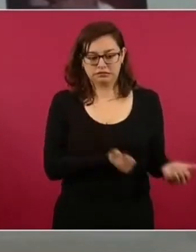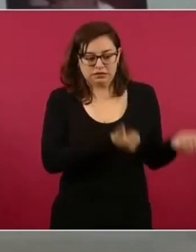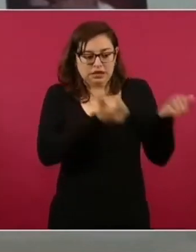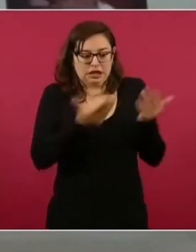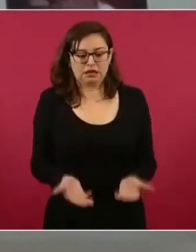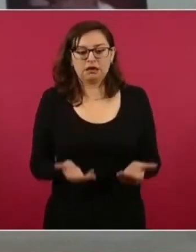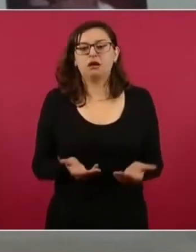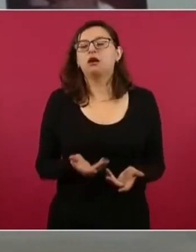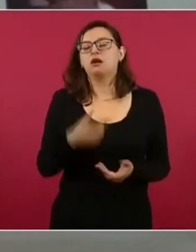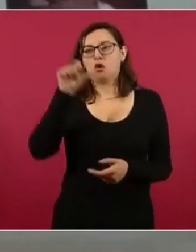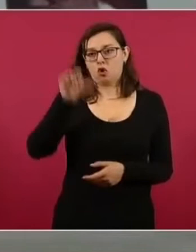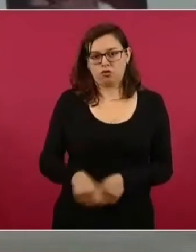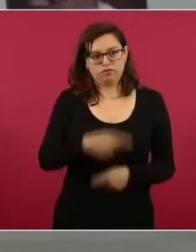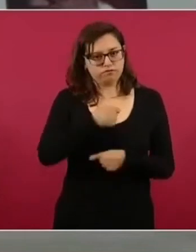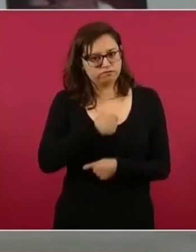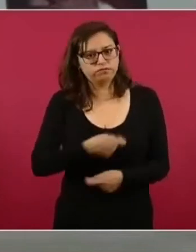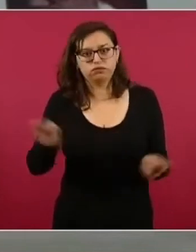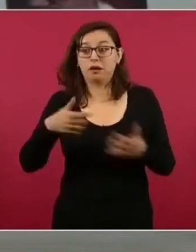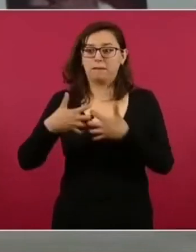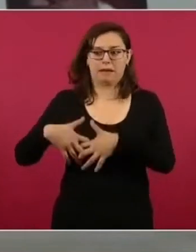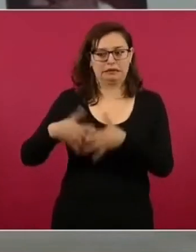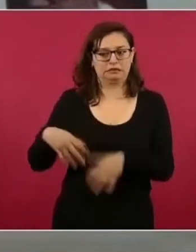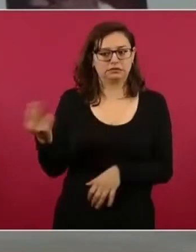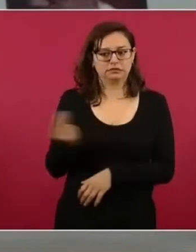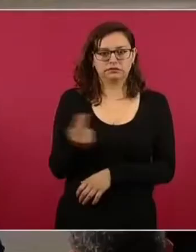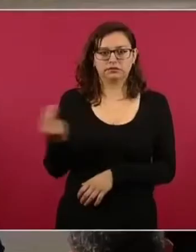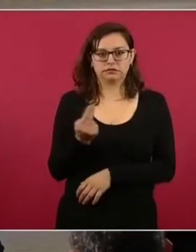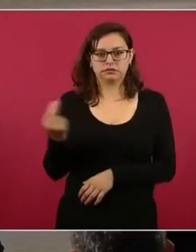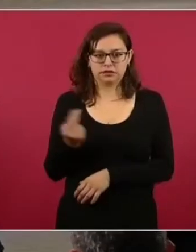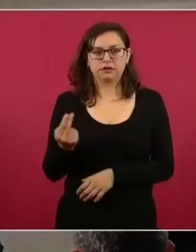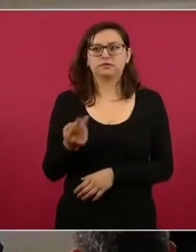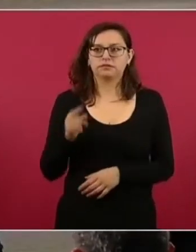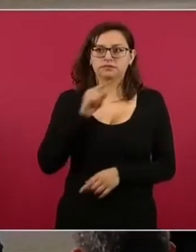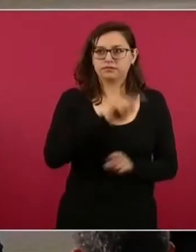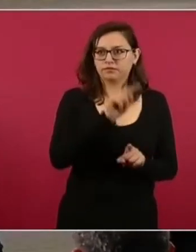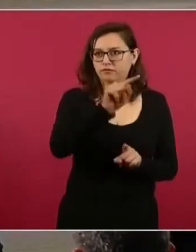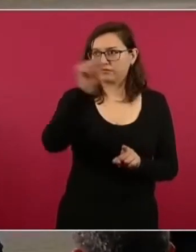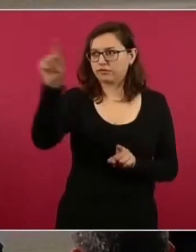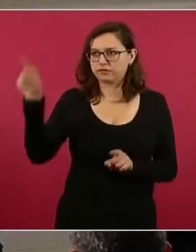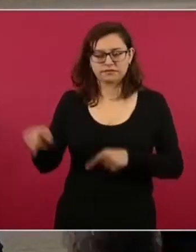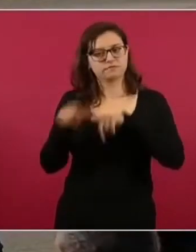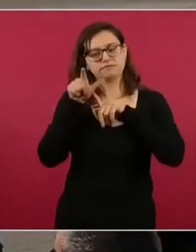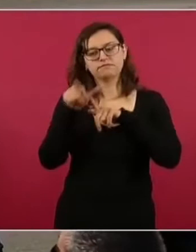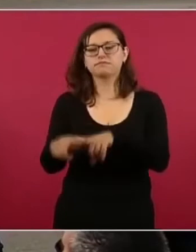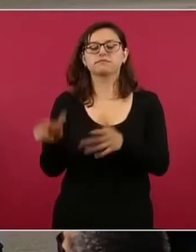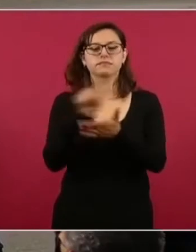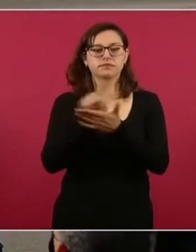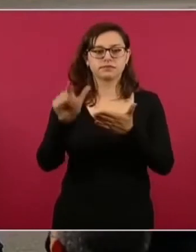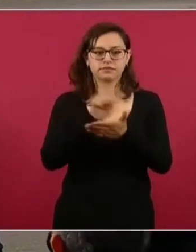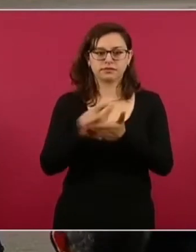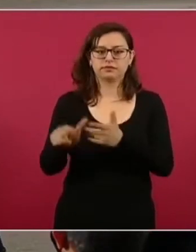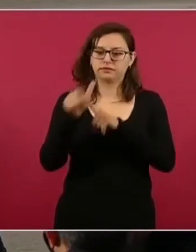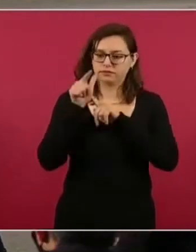estaremos haciendo la actividad de distribución a donde se requiera para continuar los